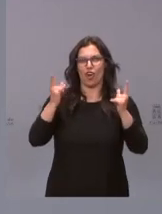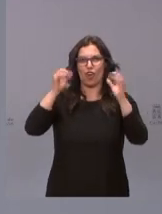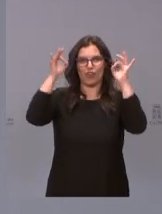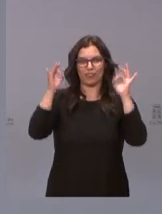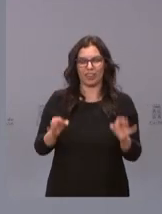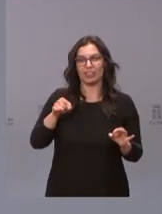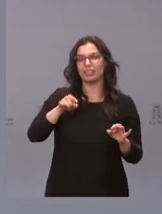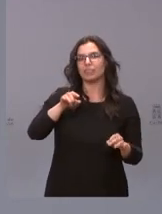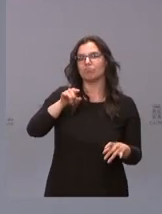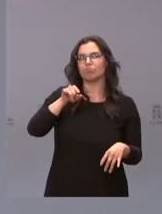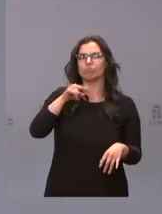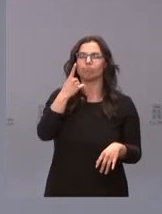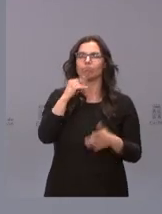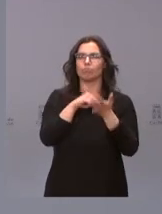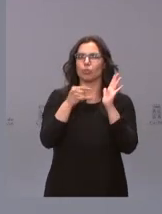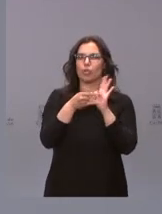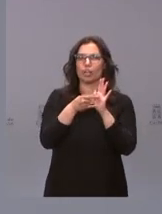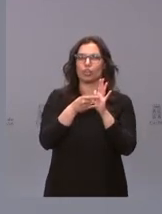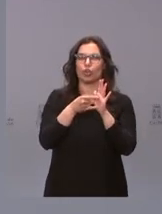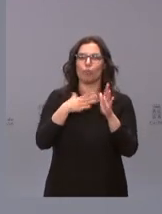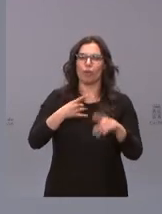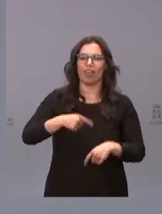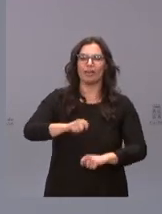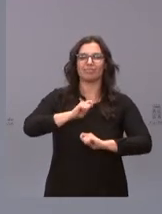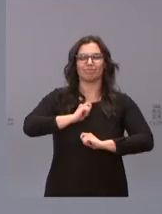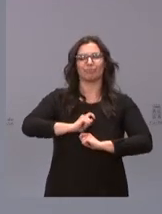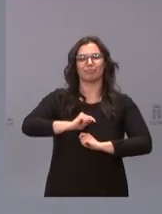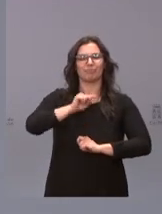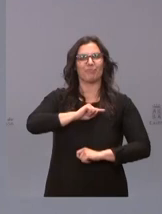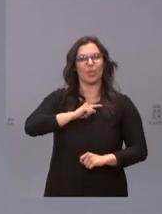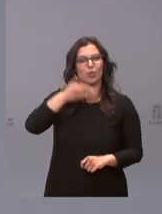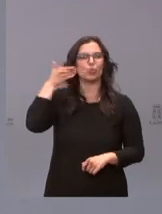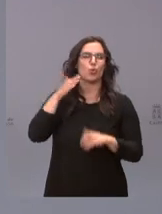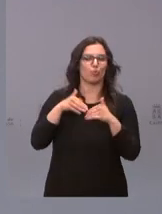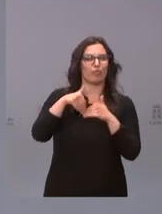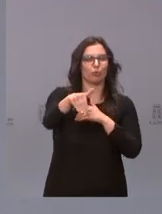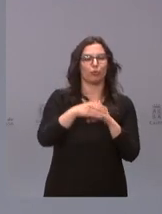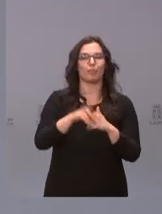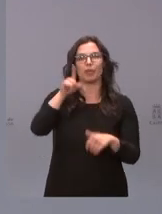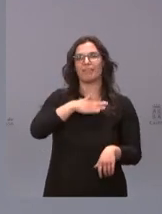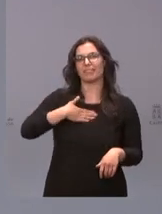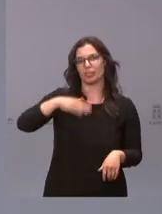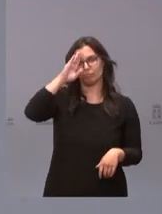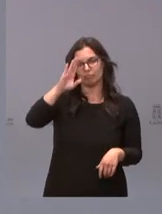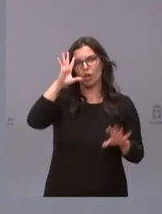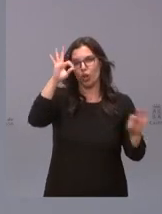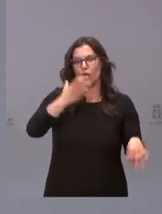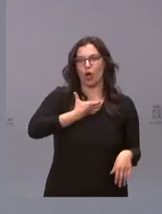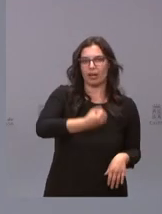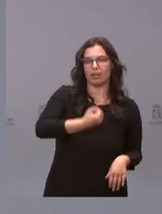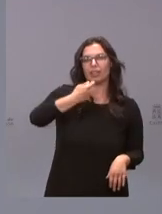proyectos de los que nos podemos sentir orgullosos cuando pase el tiempo. Quiero saludar también, por supuesto, al alcalde de